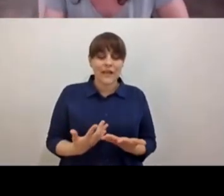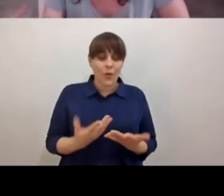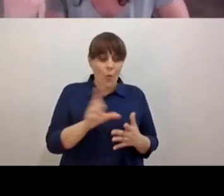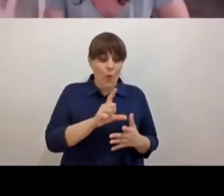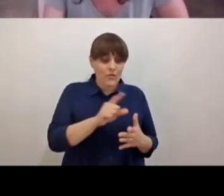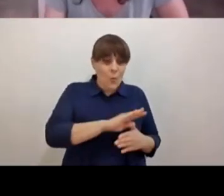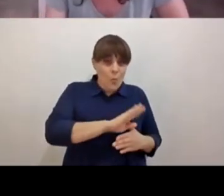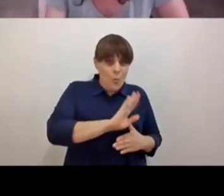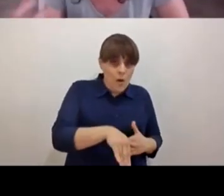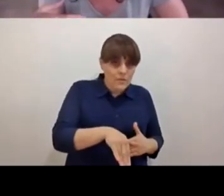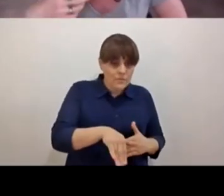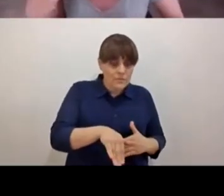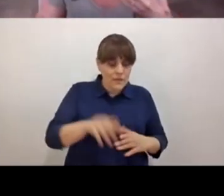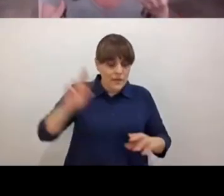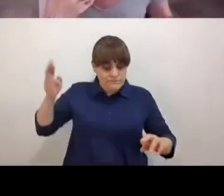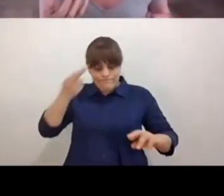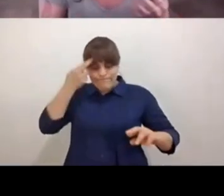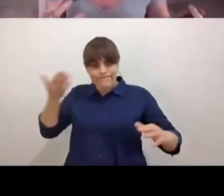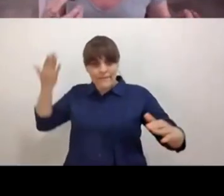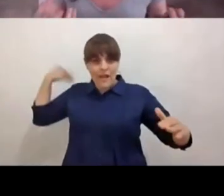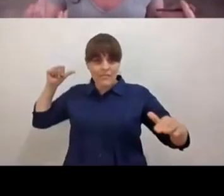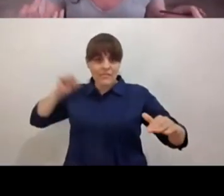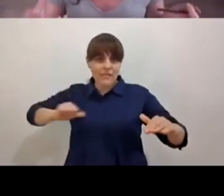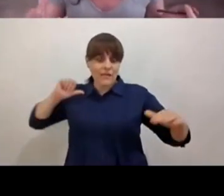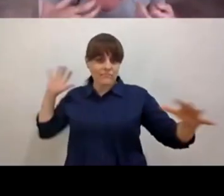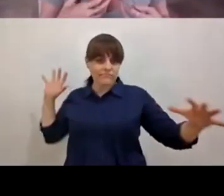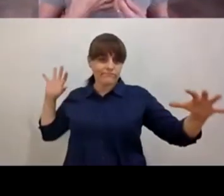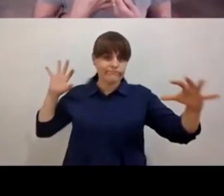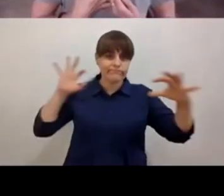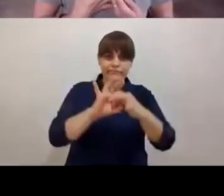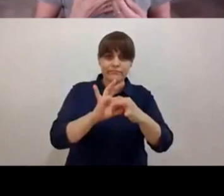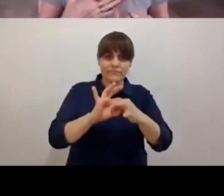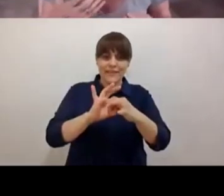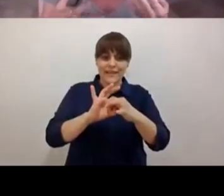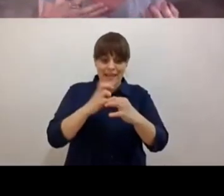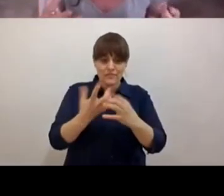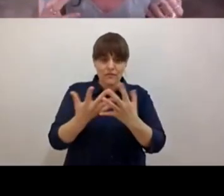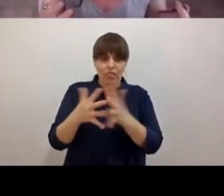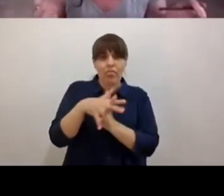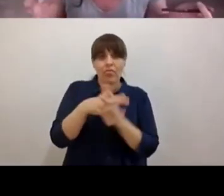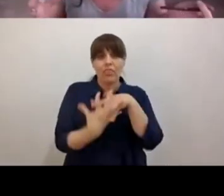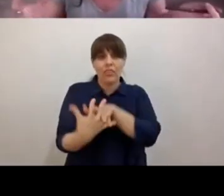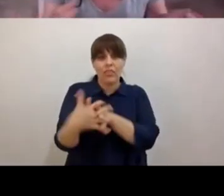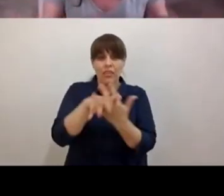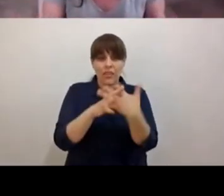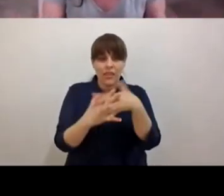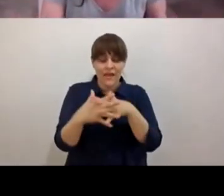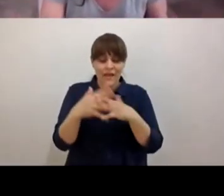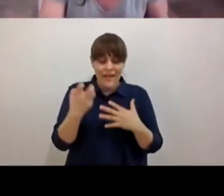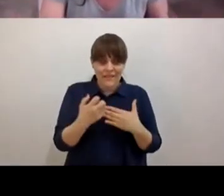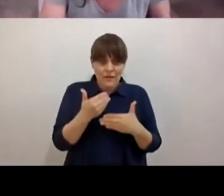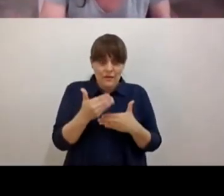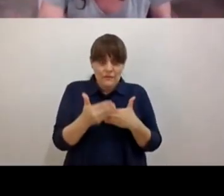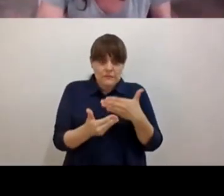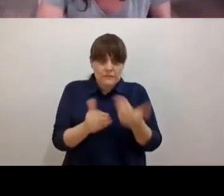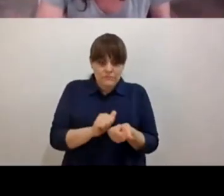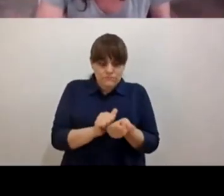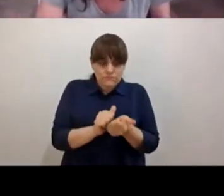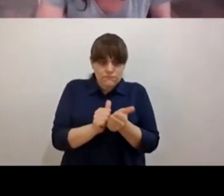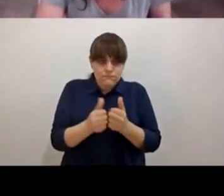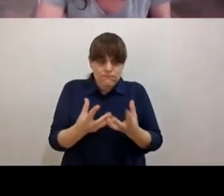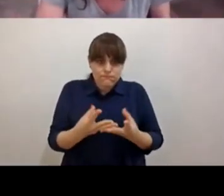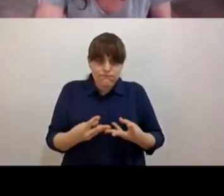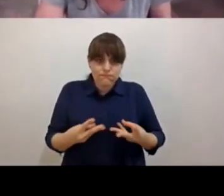con nuestras pérdidas anteriores y a veces todo se mezcla y que entenderlo así y procesarlo así también es